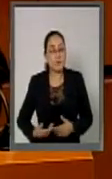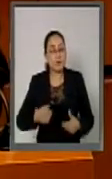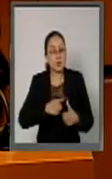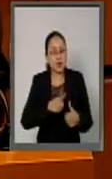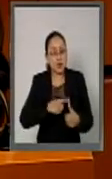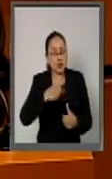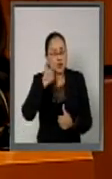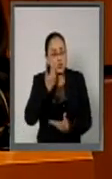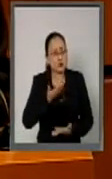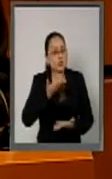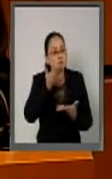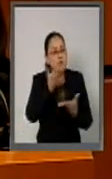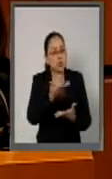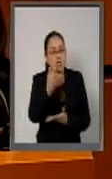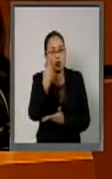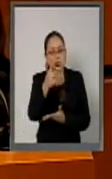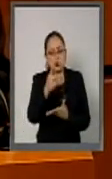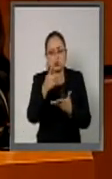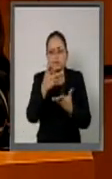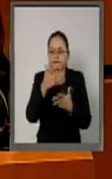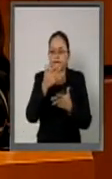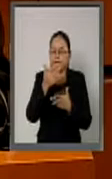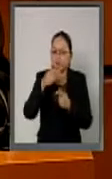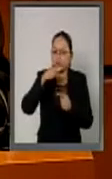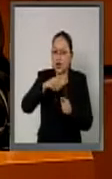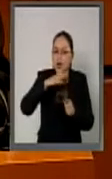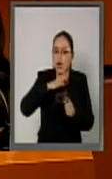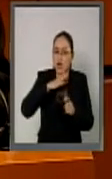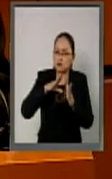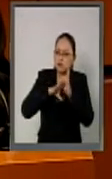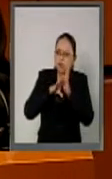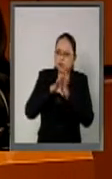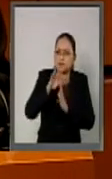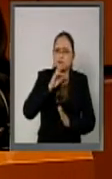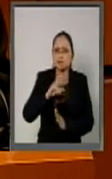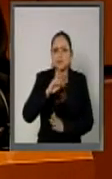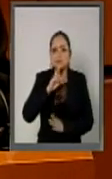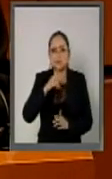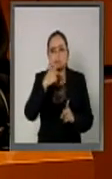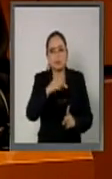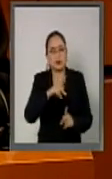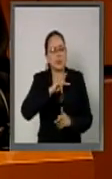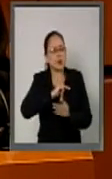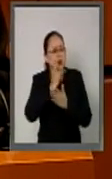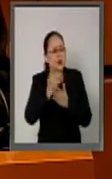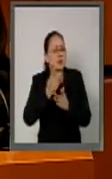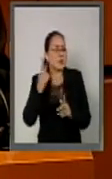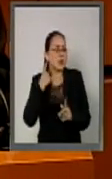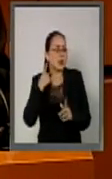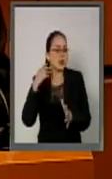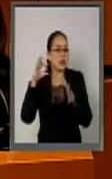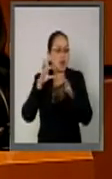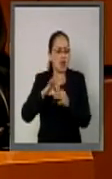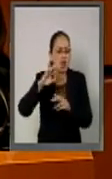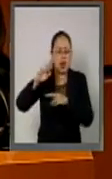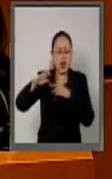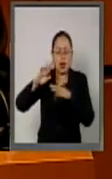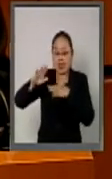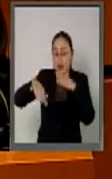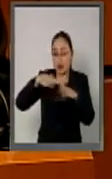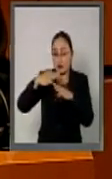desarrollo y el dinamismo que ha tenido la política exterior mexicana en las diferentes regiones del mundo,